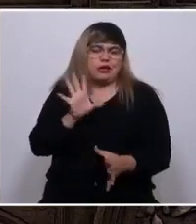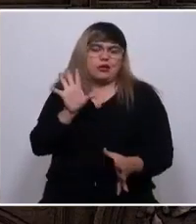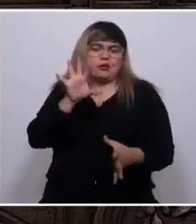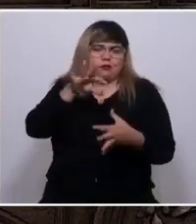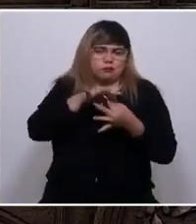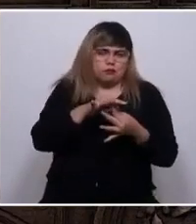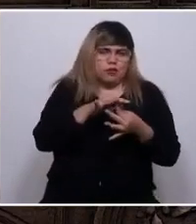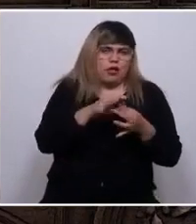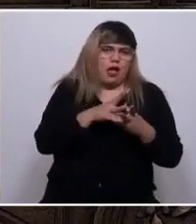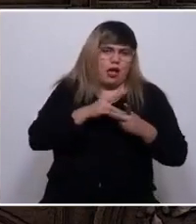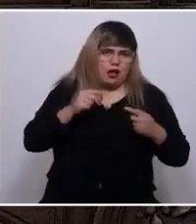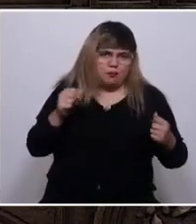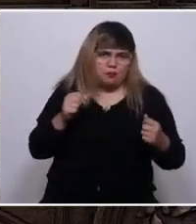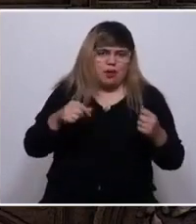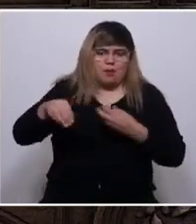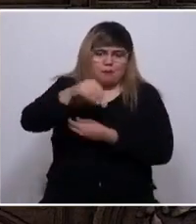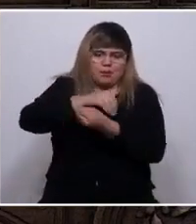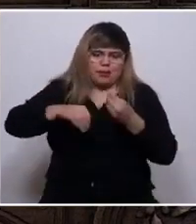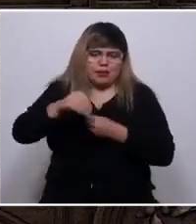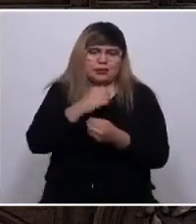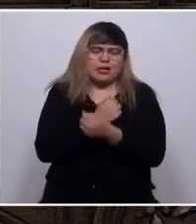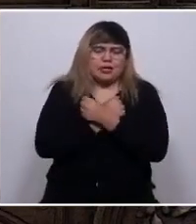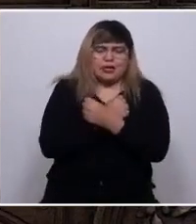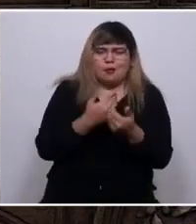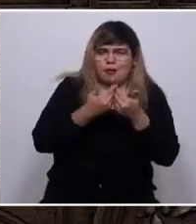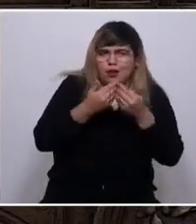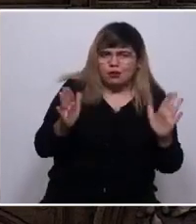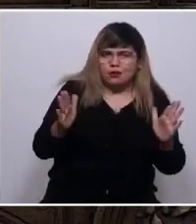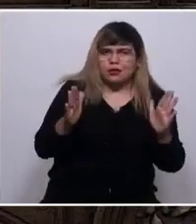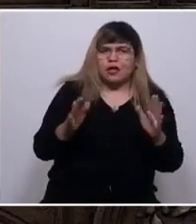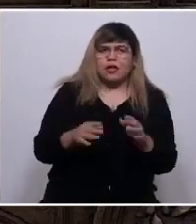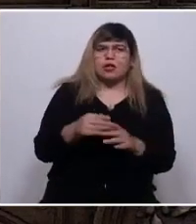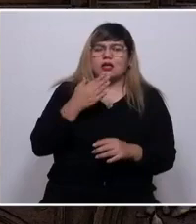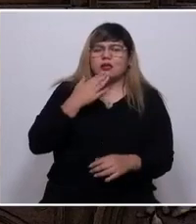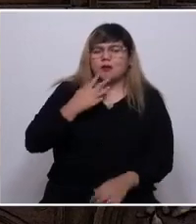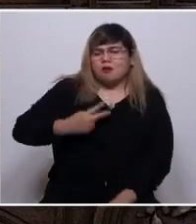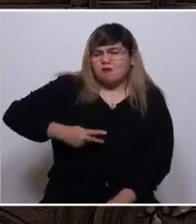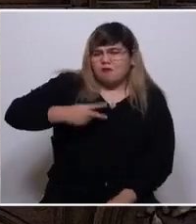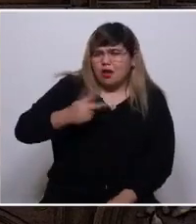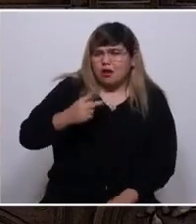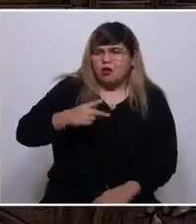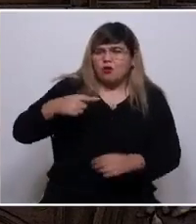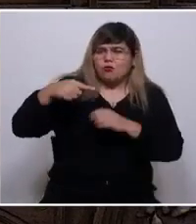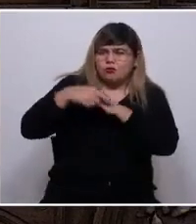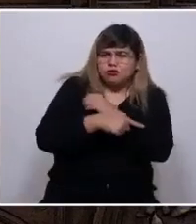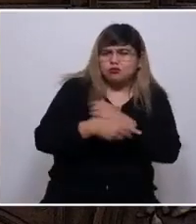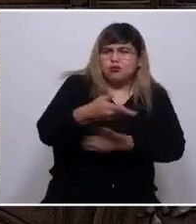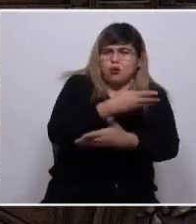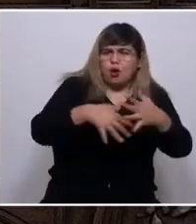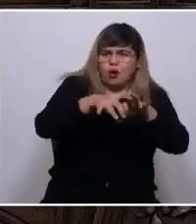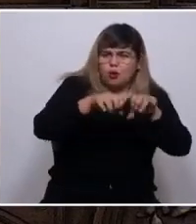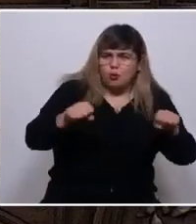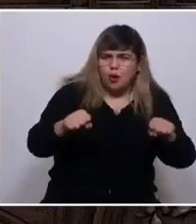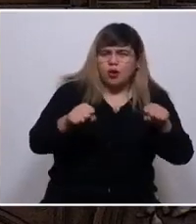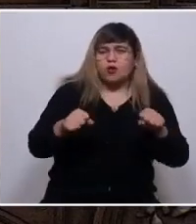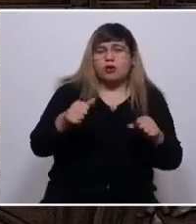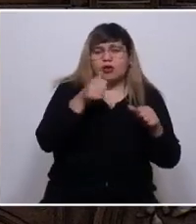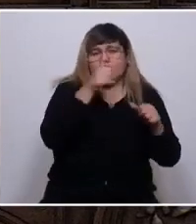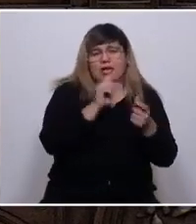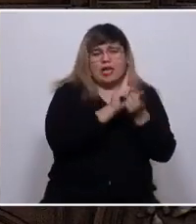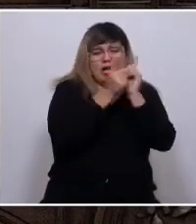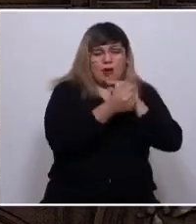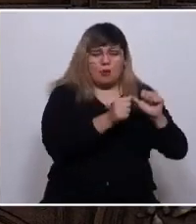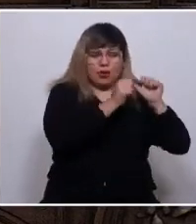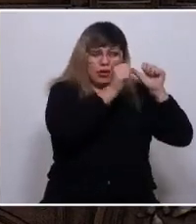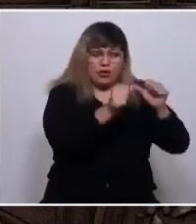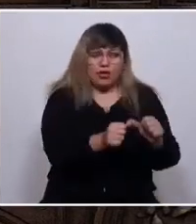mestiza, alma que ama la libertad, que valora profundamente los consensos y que sabe que ningún cambio es perdurable en el tiempo si es que no es